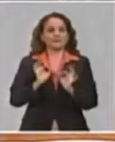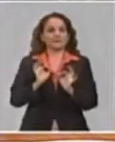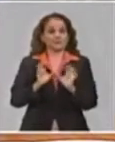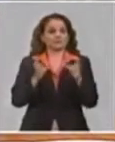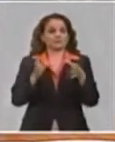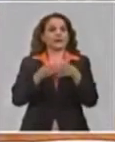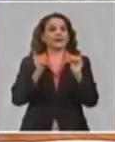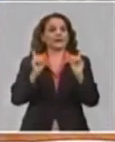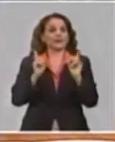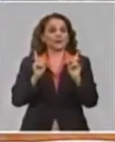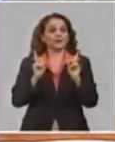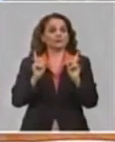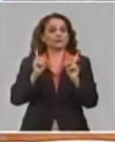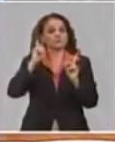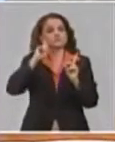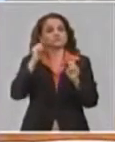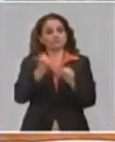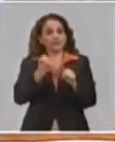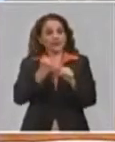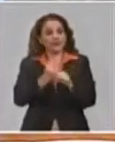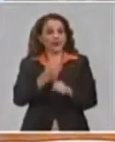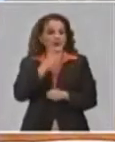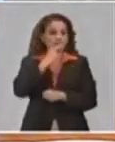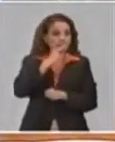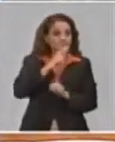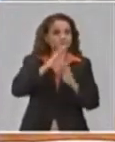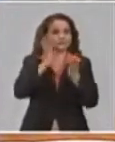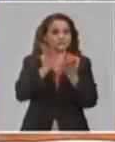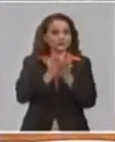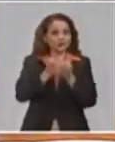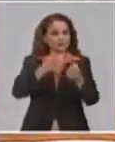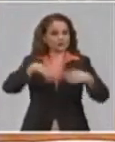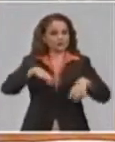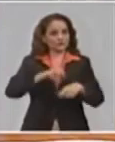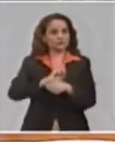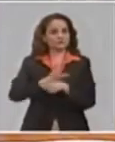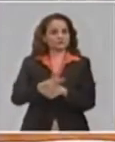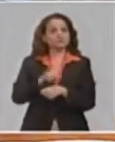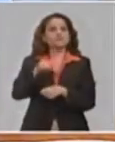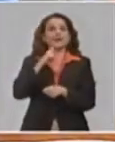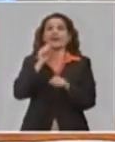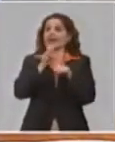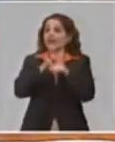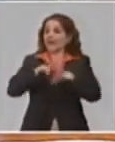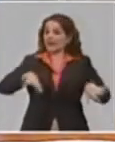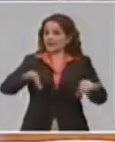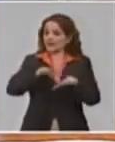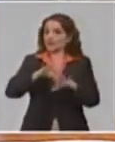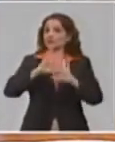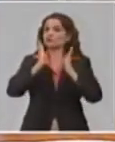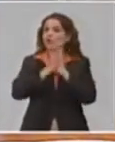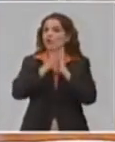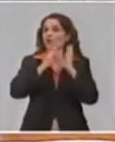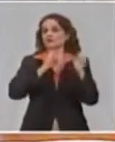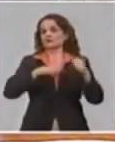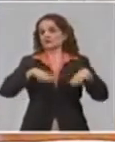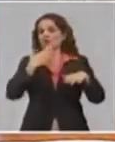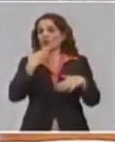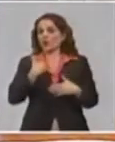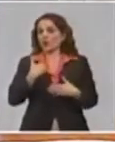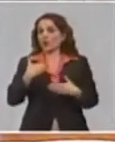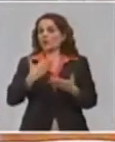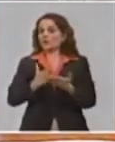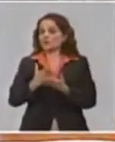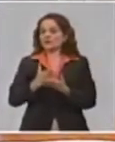el tema del enfrentamiento se hizo un esclarecimiento sobre este aspecto y durante todo el fin de semana los funcionarios del